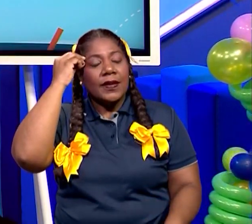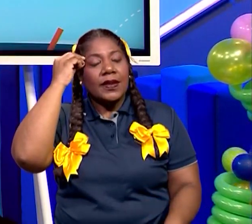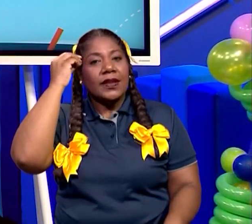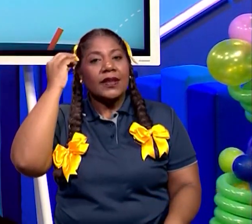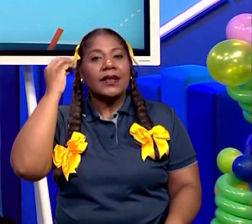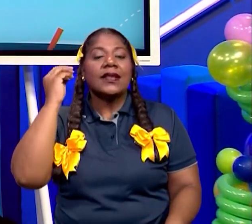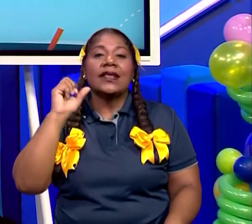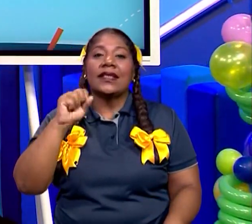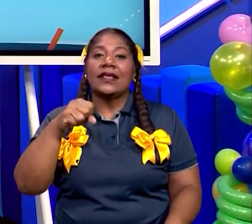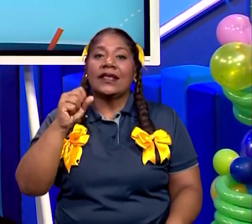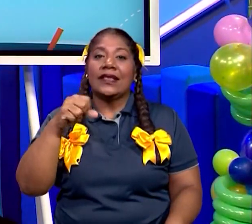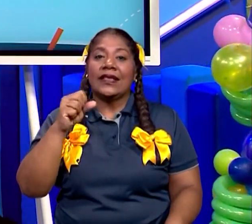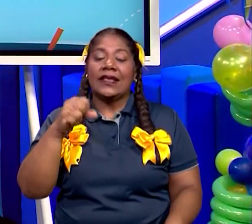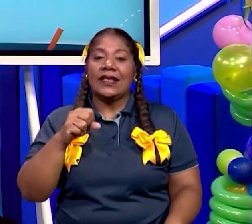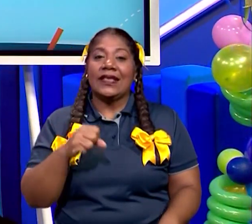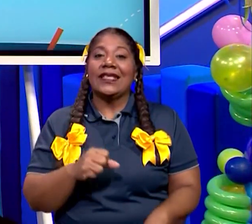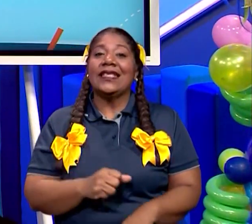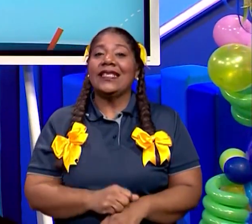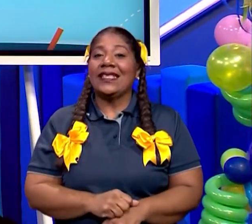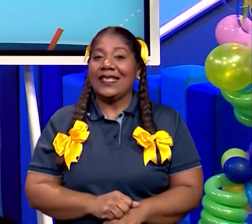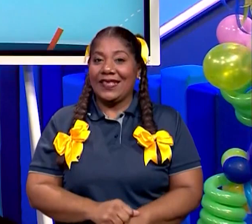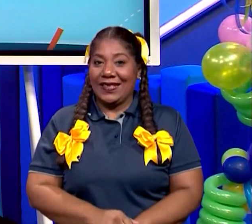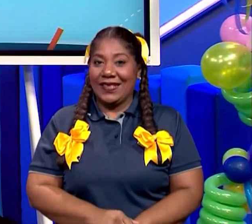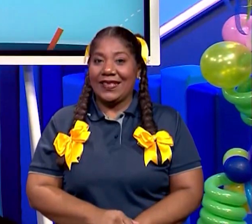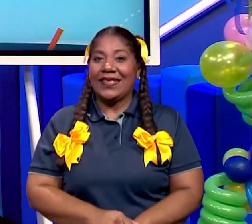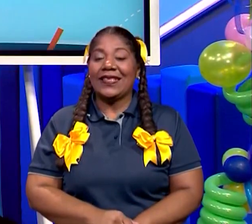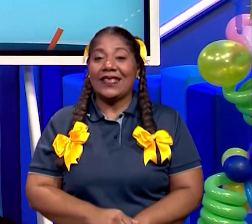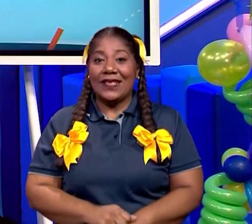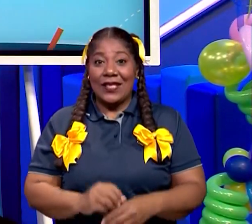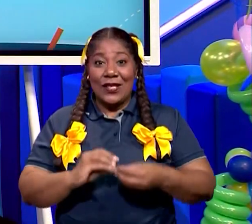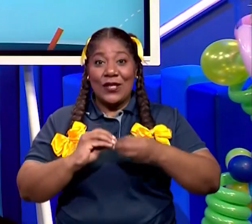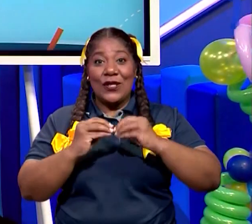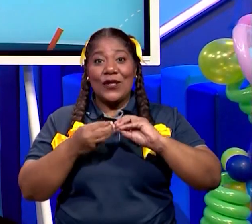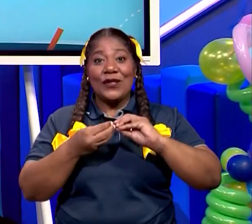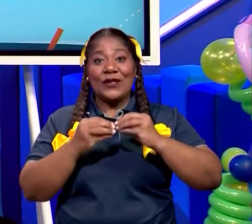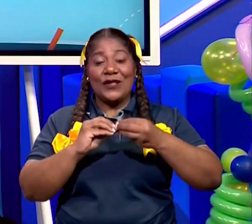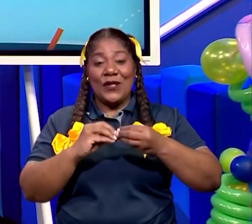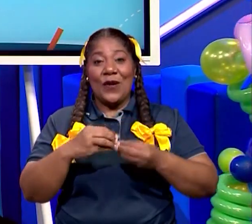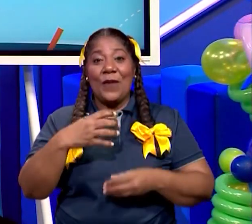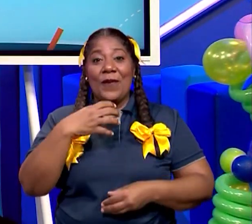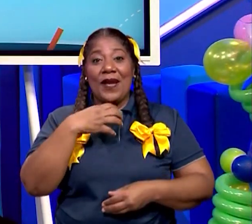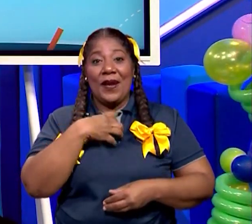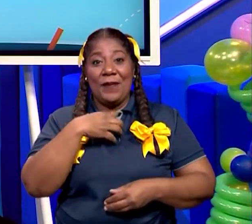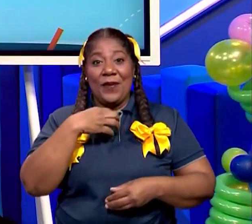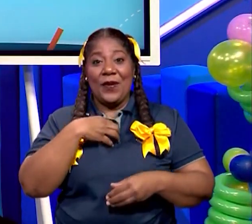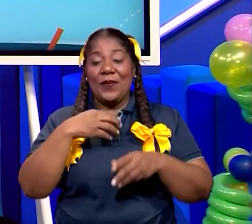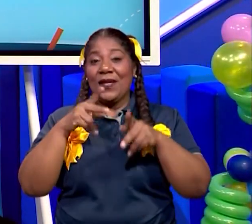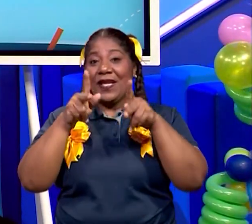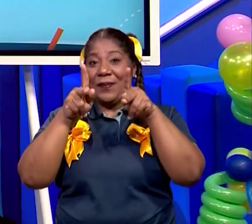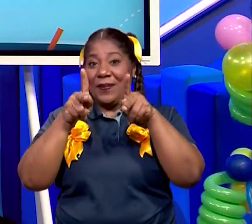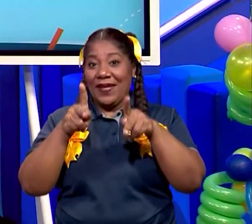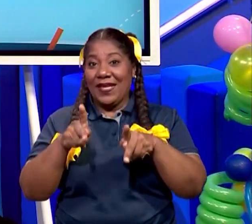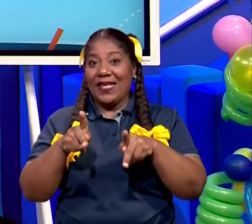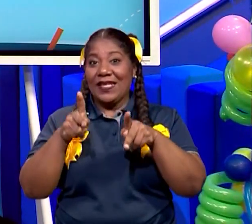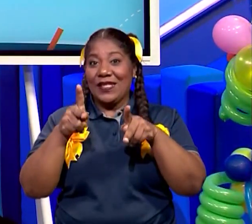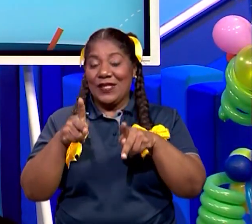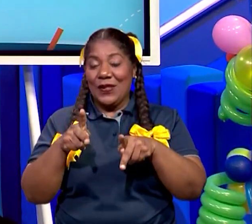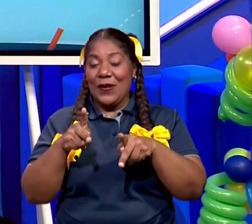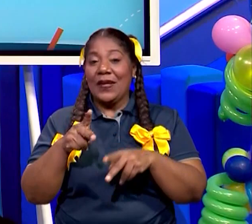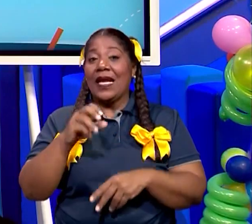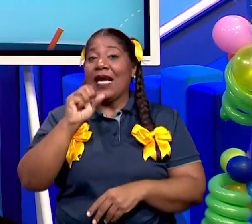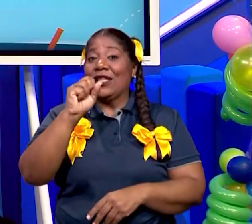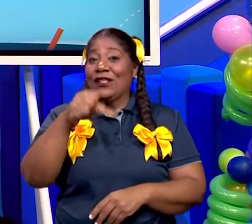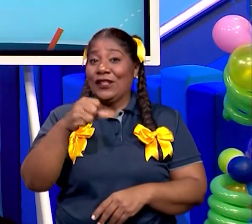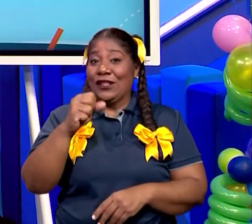muchachos, los nombres propios, los nombres propios se escriben con